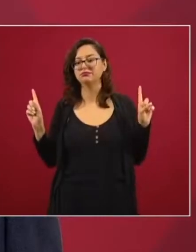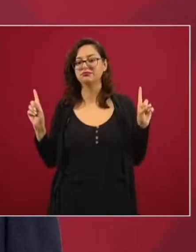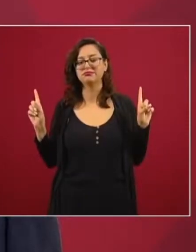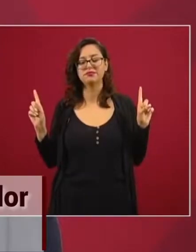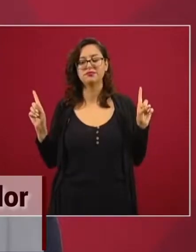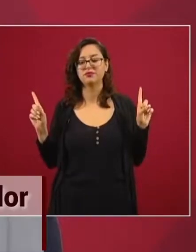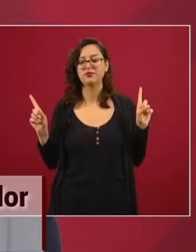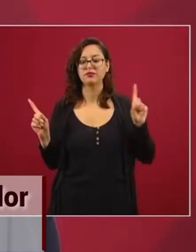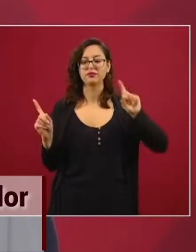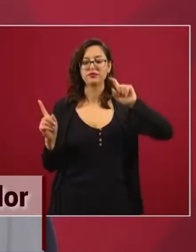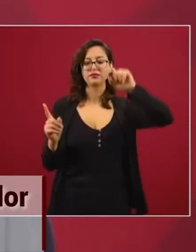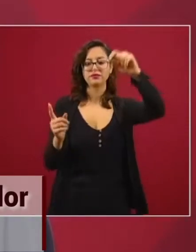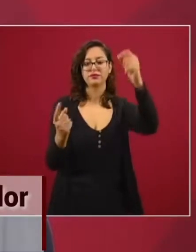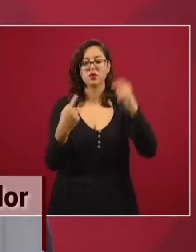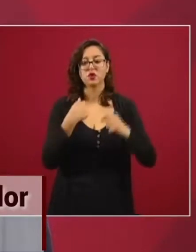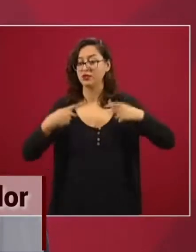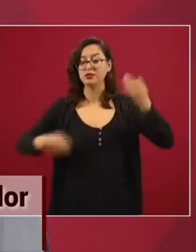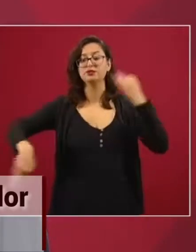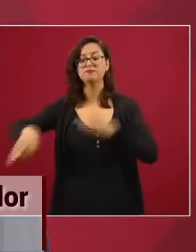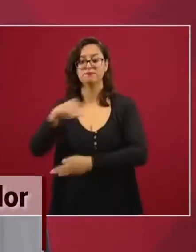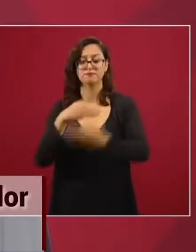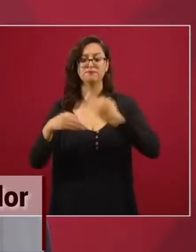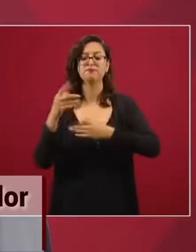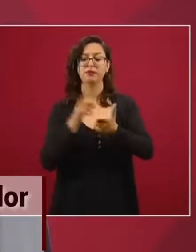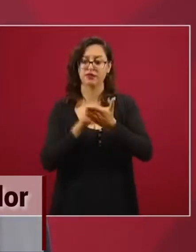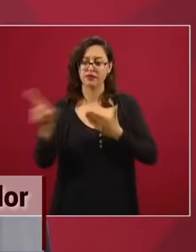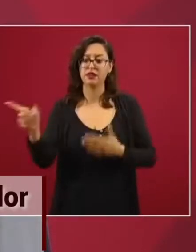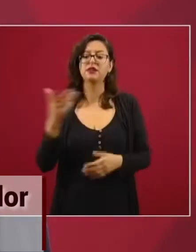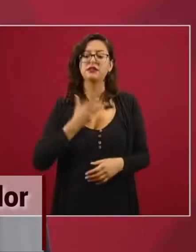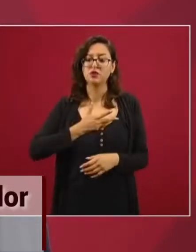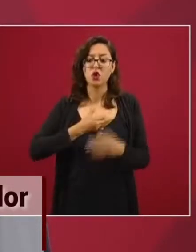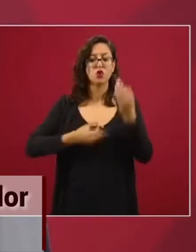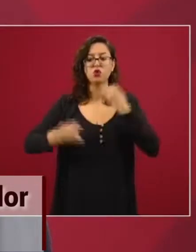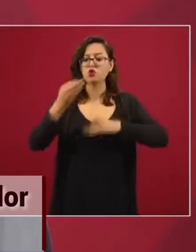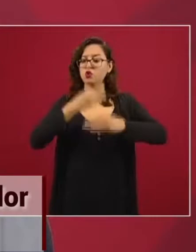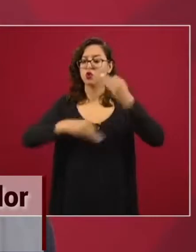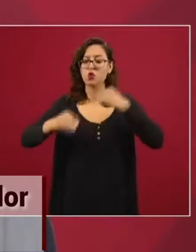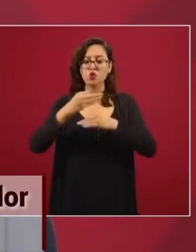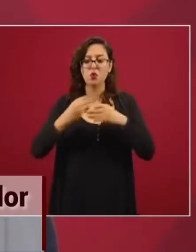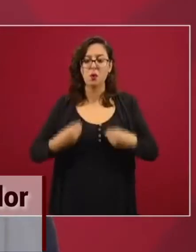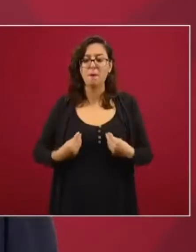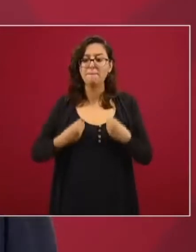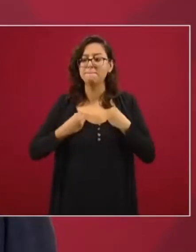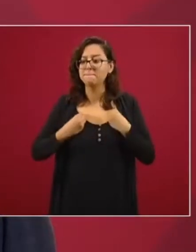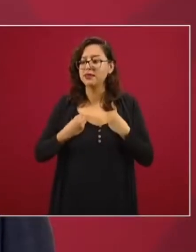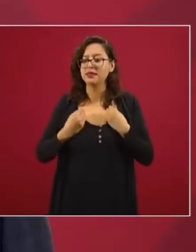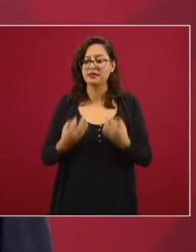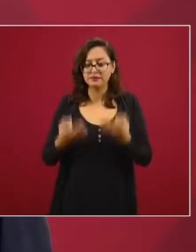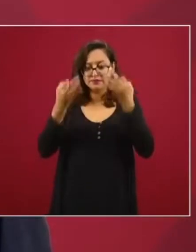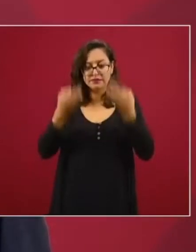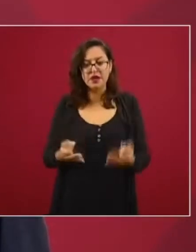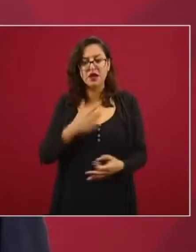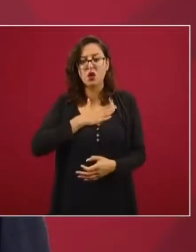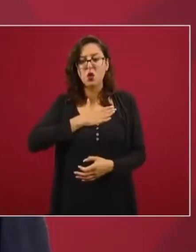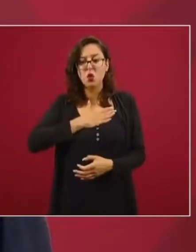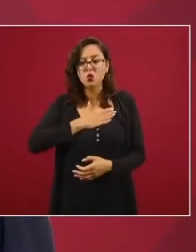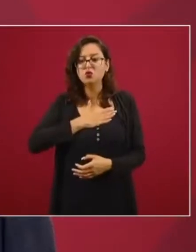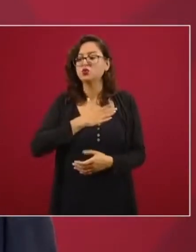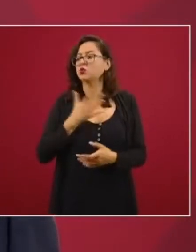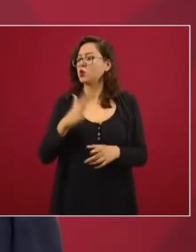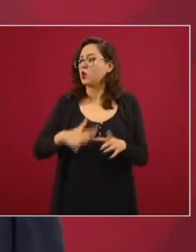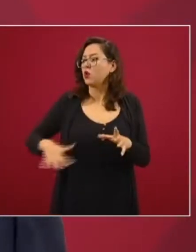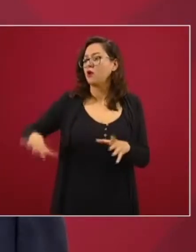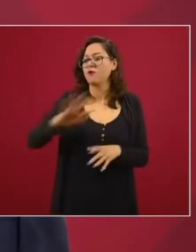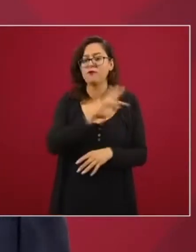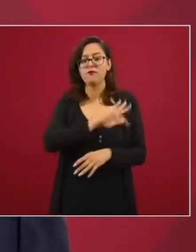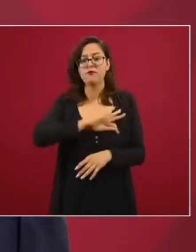Yo creo que todos tenemos derecho a vivir con justicia, a ser felices, y